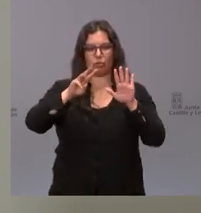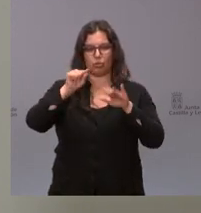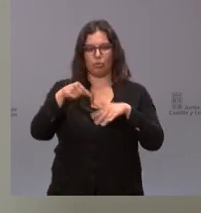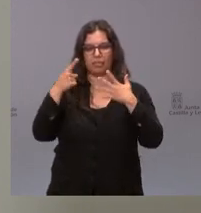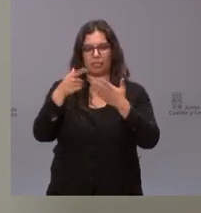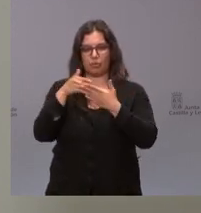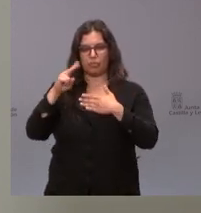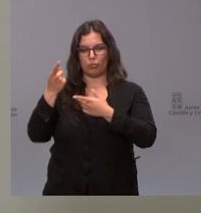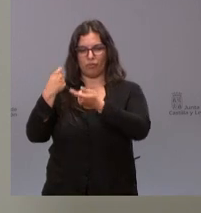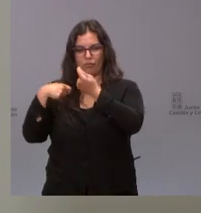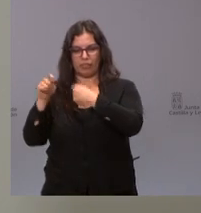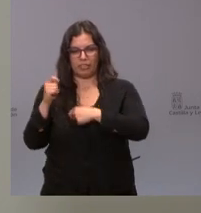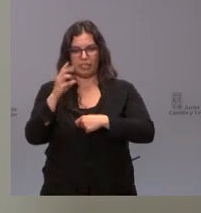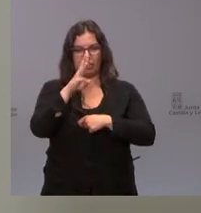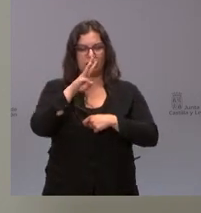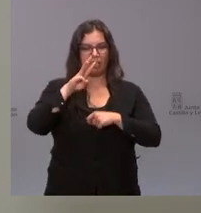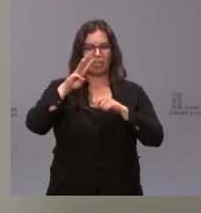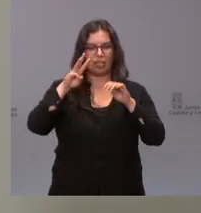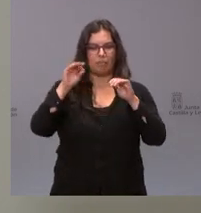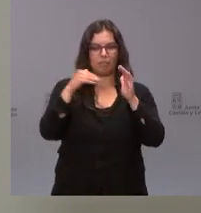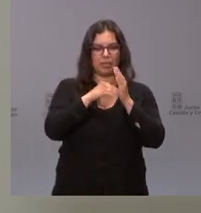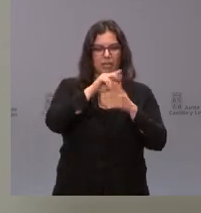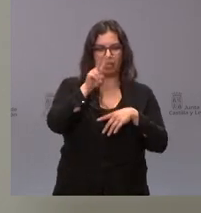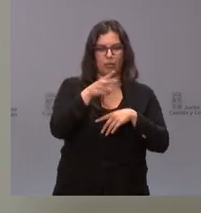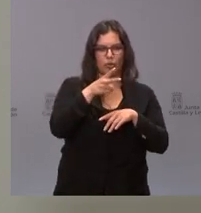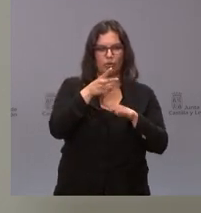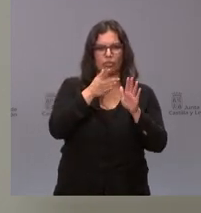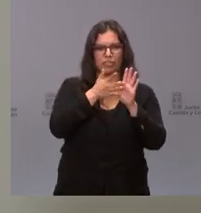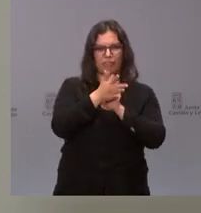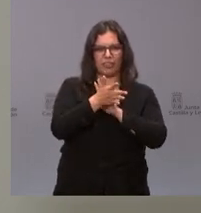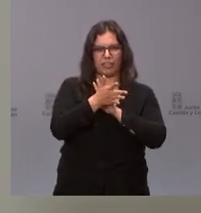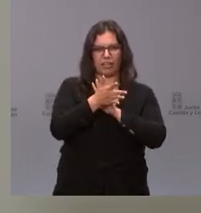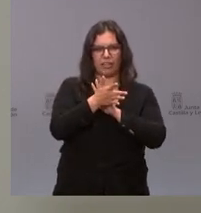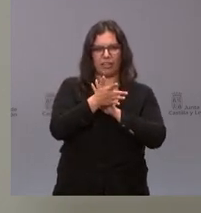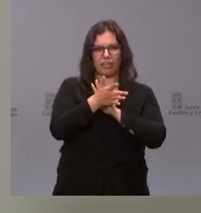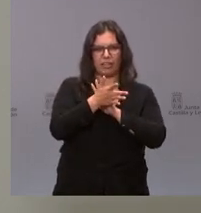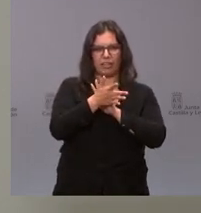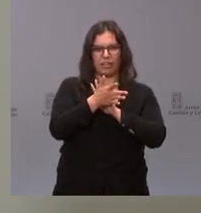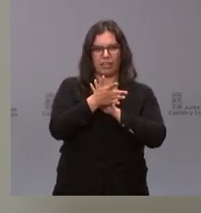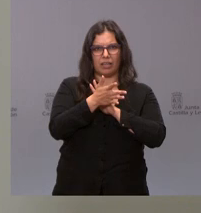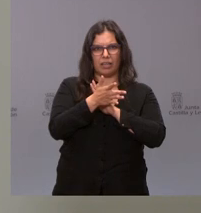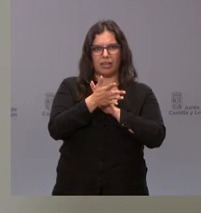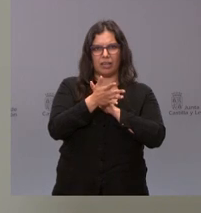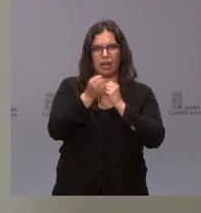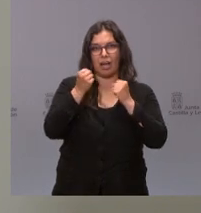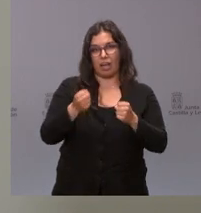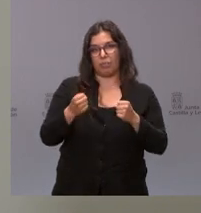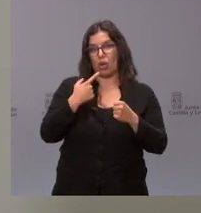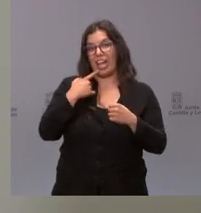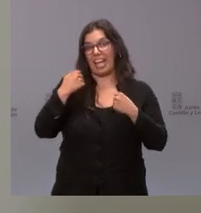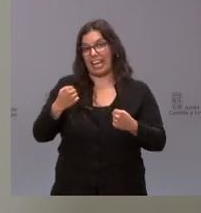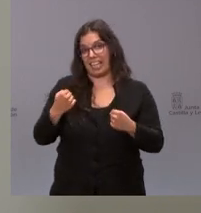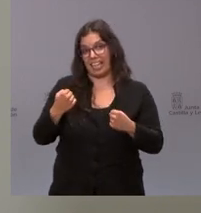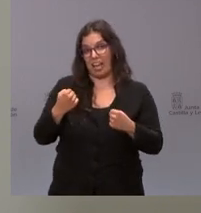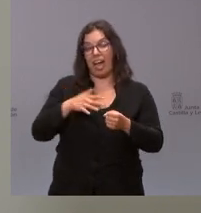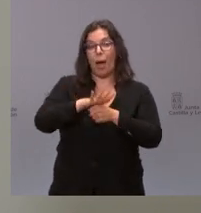exportaciones y 30.000 euros de importaciones entiendo que esto tiene que ser excluido las exportaciones e importaciones de ámbito energético porque si